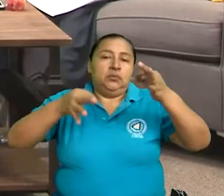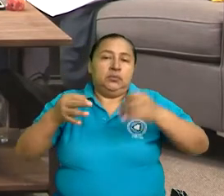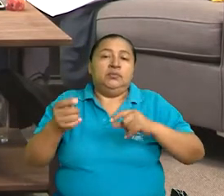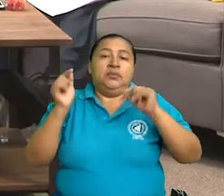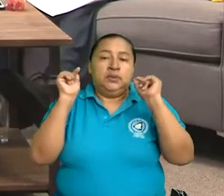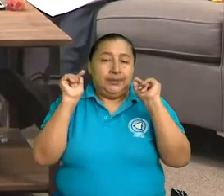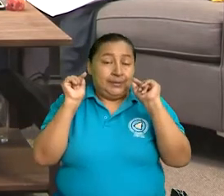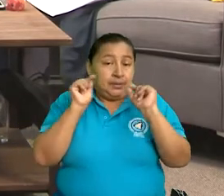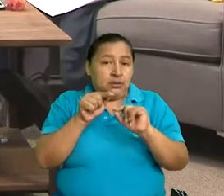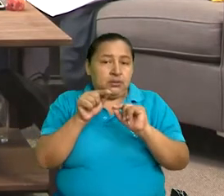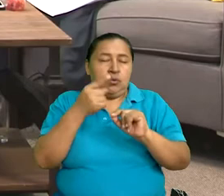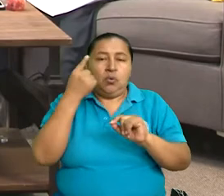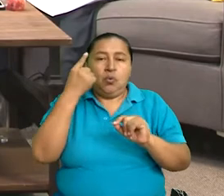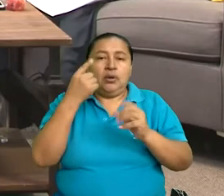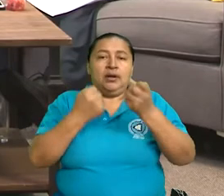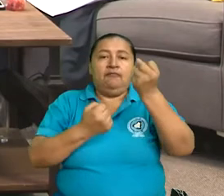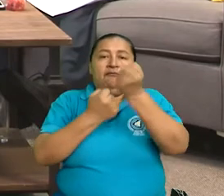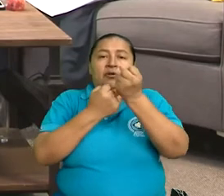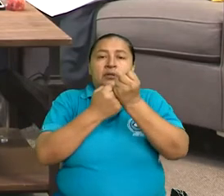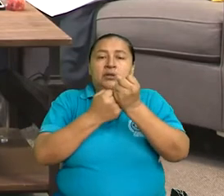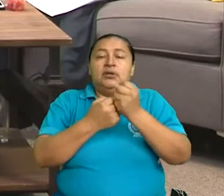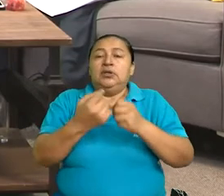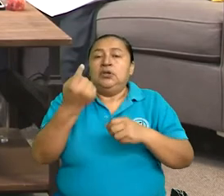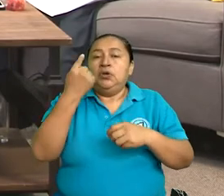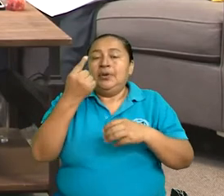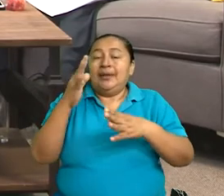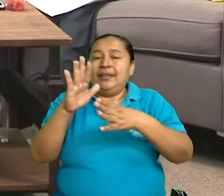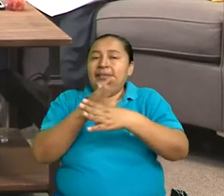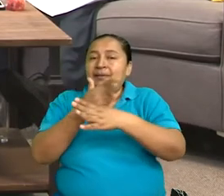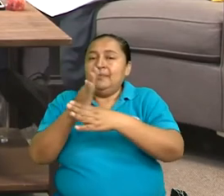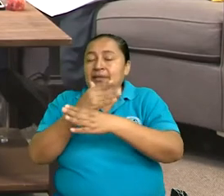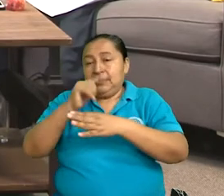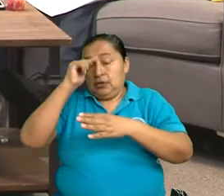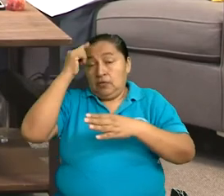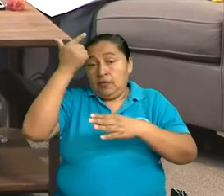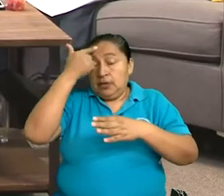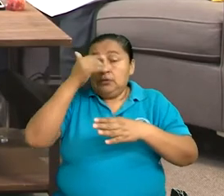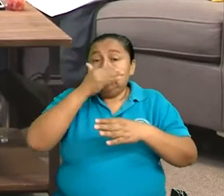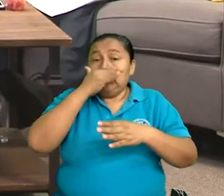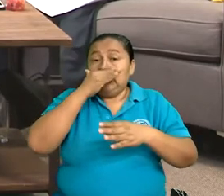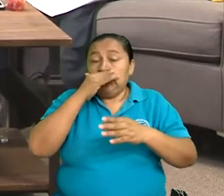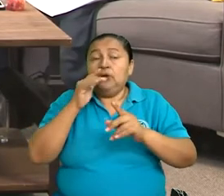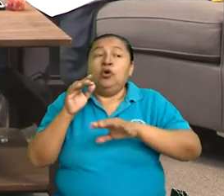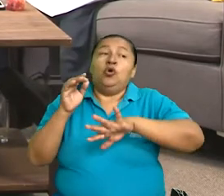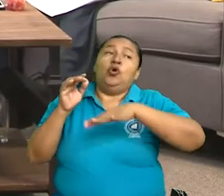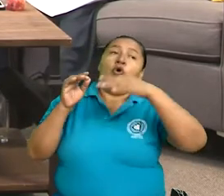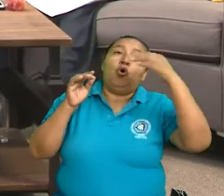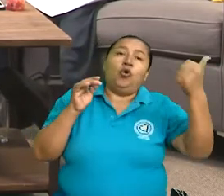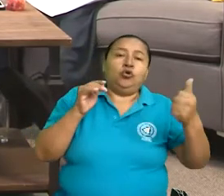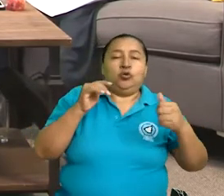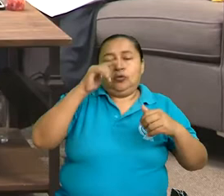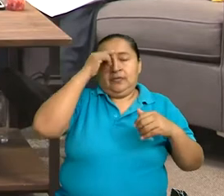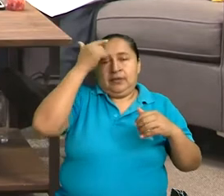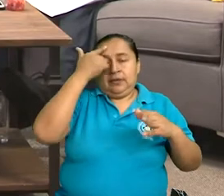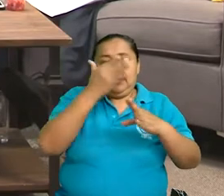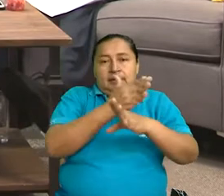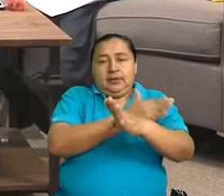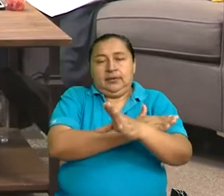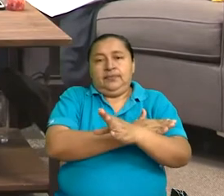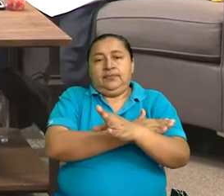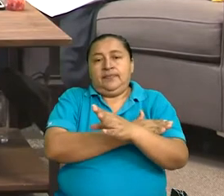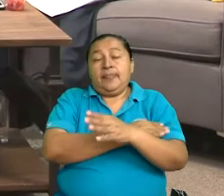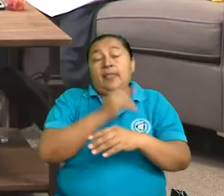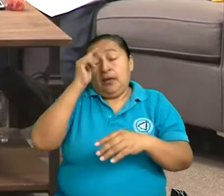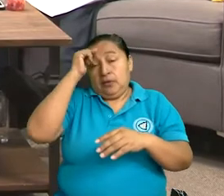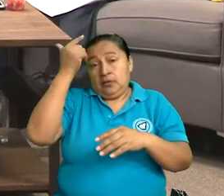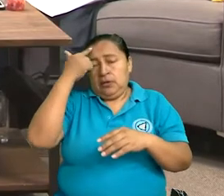esa es una de las fortalezas y una de las diferencias del gobierno sandinista con los gobiernos anteriores. En los